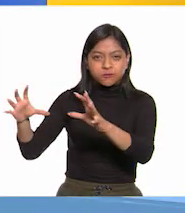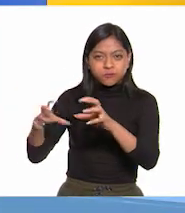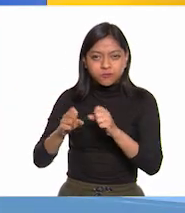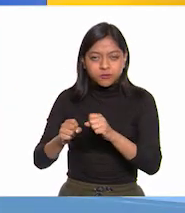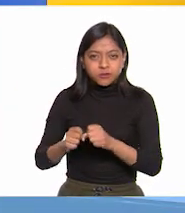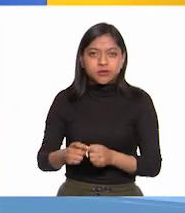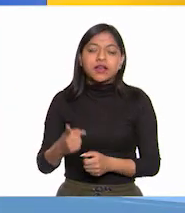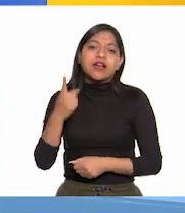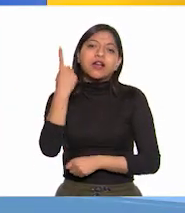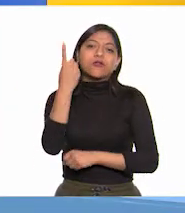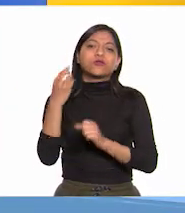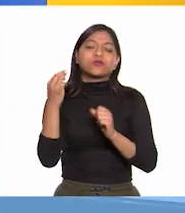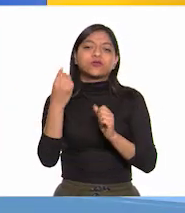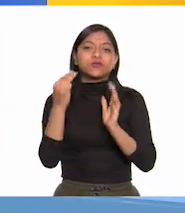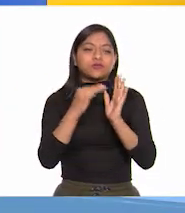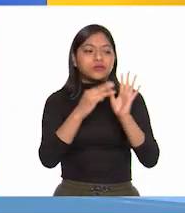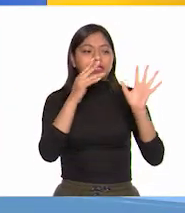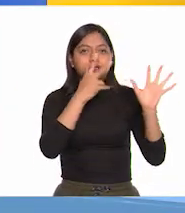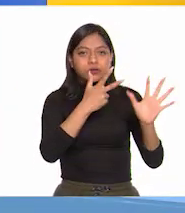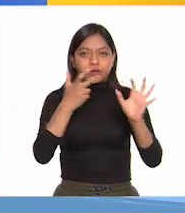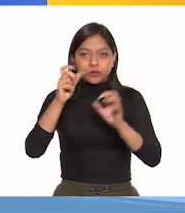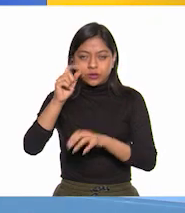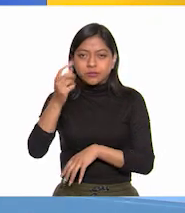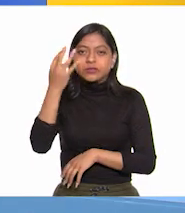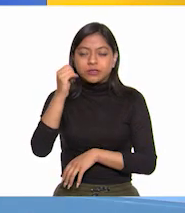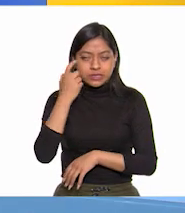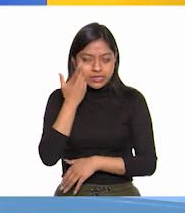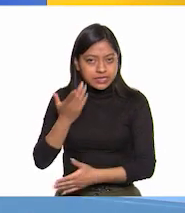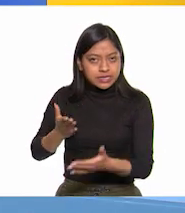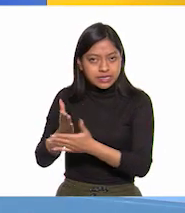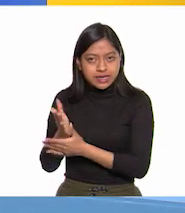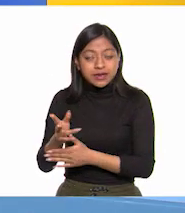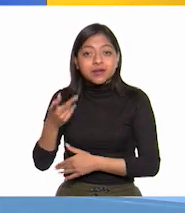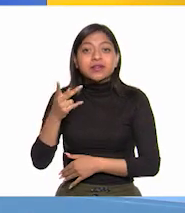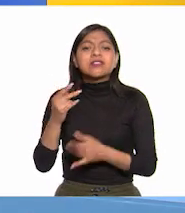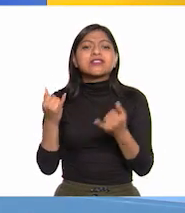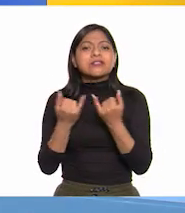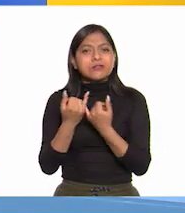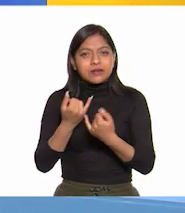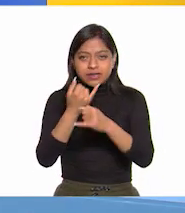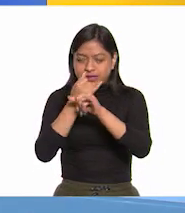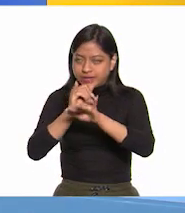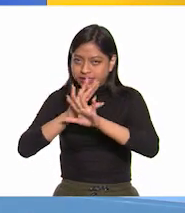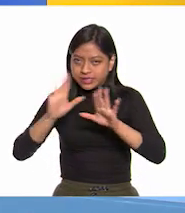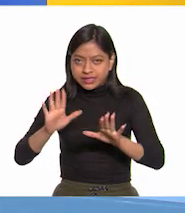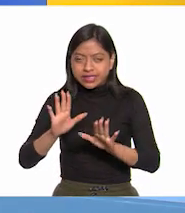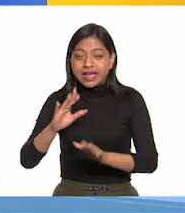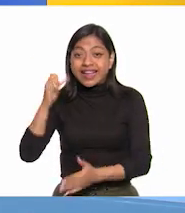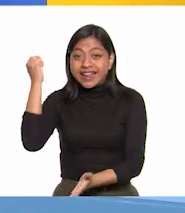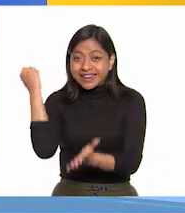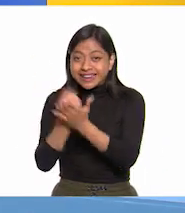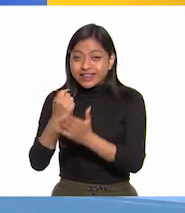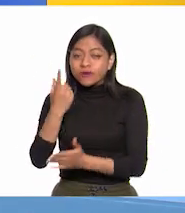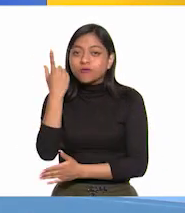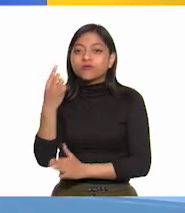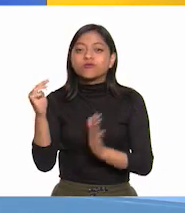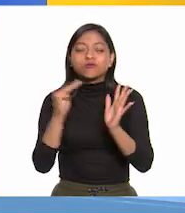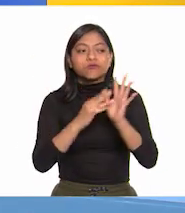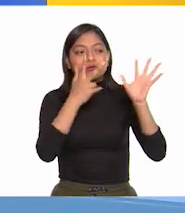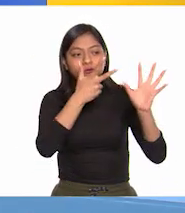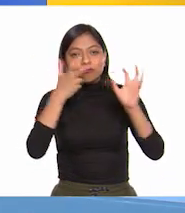ejemplo, en 1829 y reconoció la independencia de nuestro país hasta 1836.